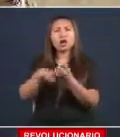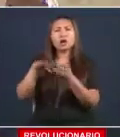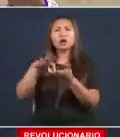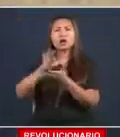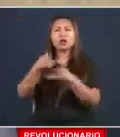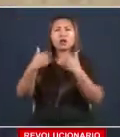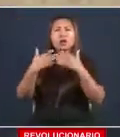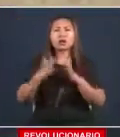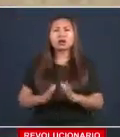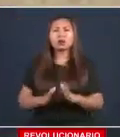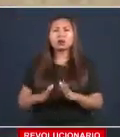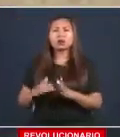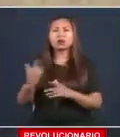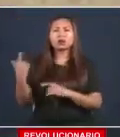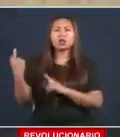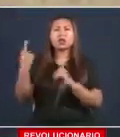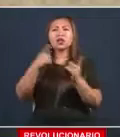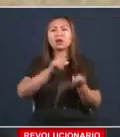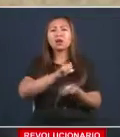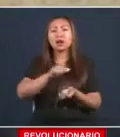metida en la alcaldía.